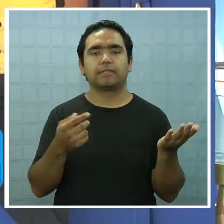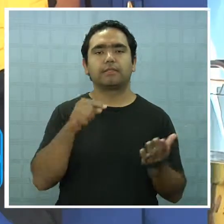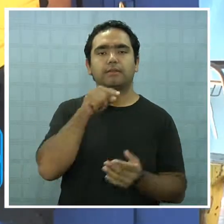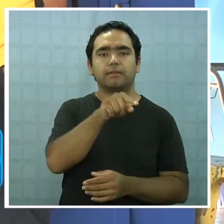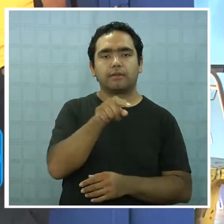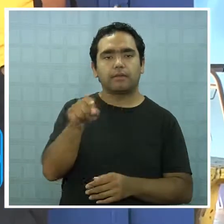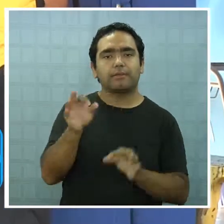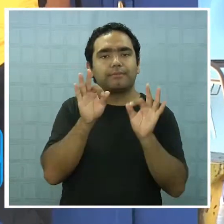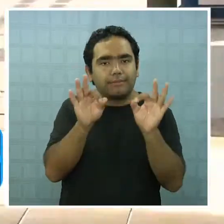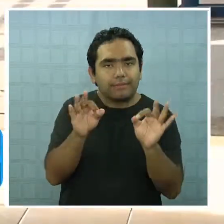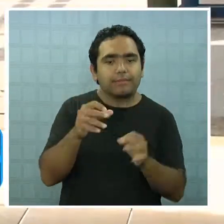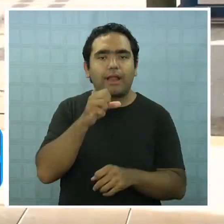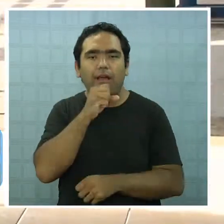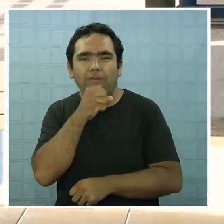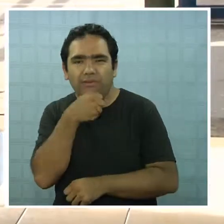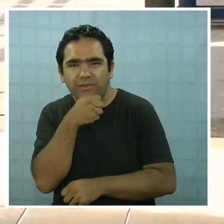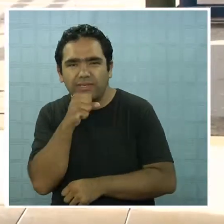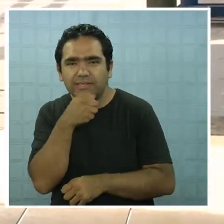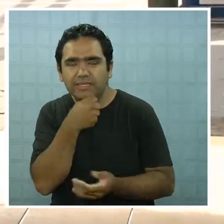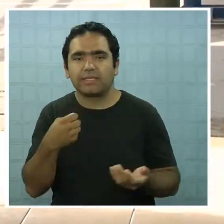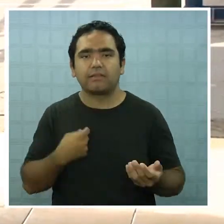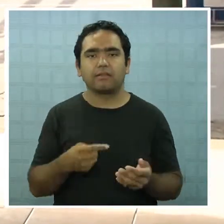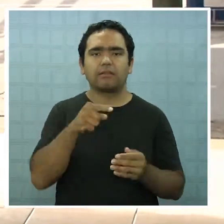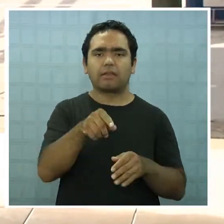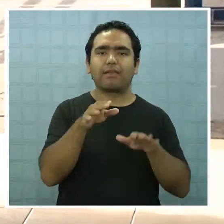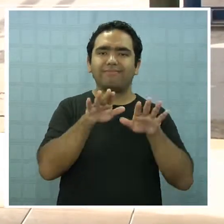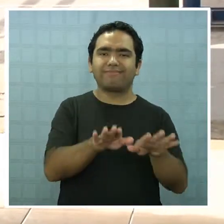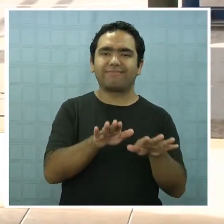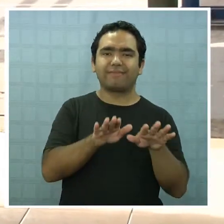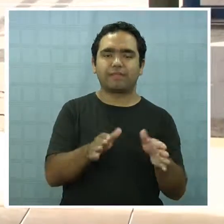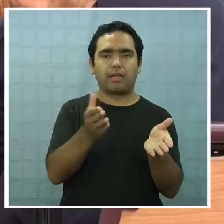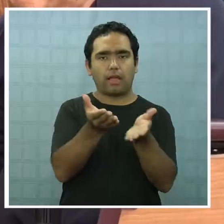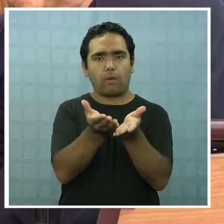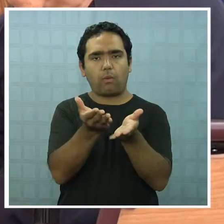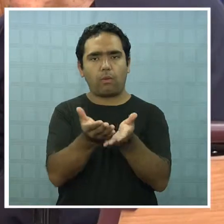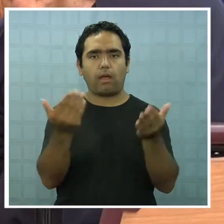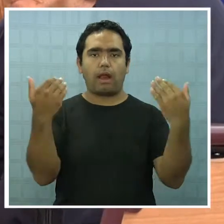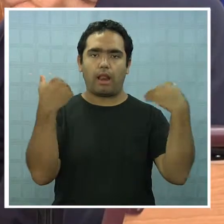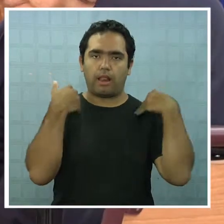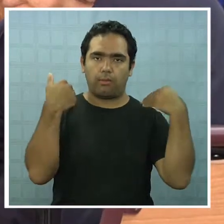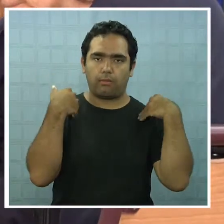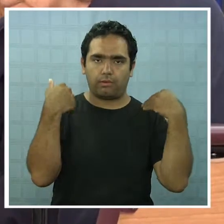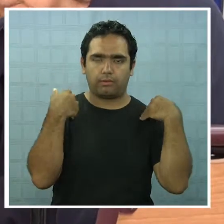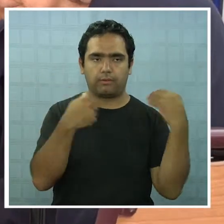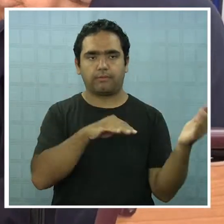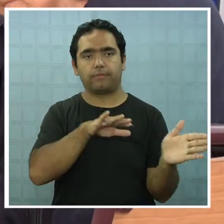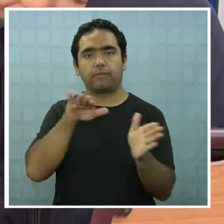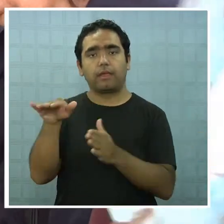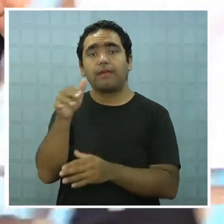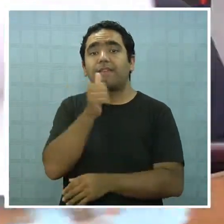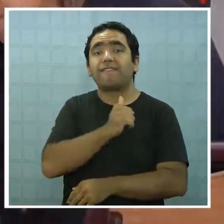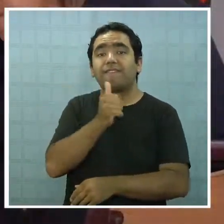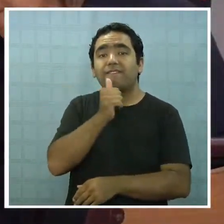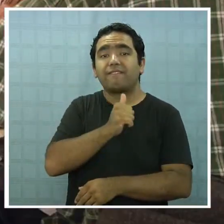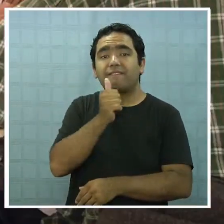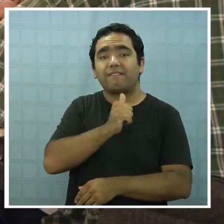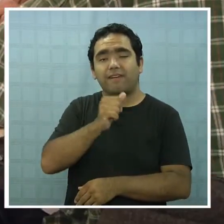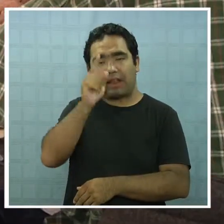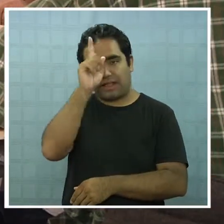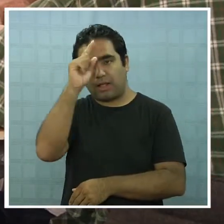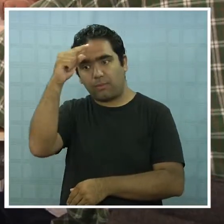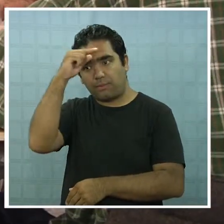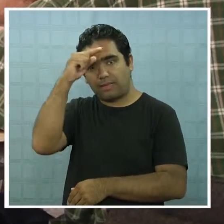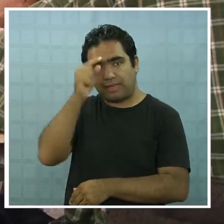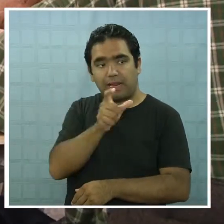se entrega a los adultos mayores que permanecen en el albergue del colegio deportivo. La falta de hospitalización de una paciente grave